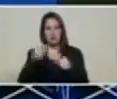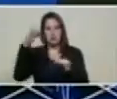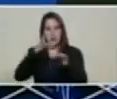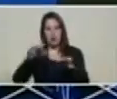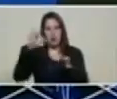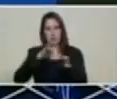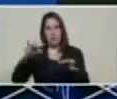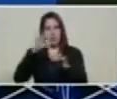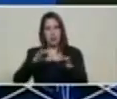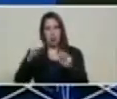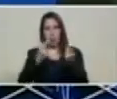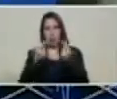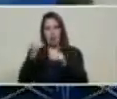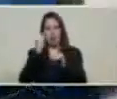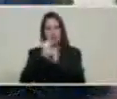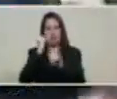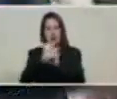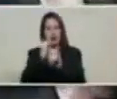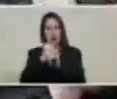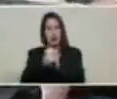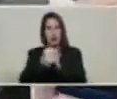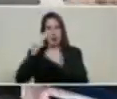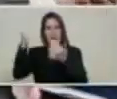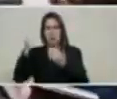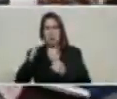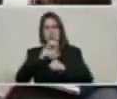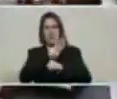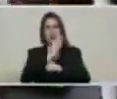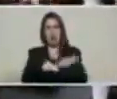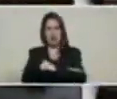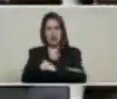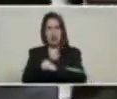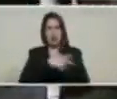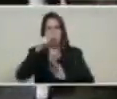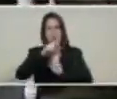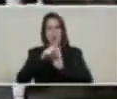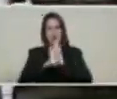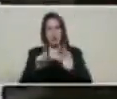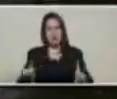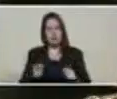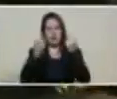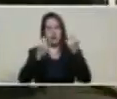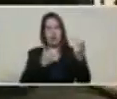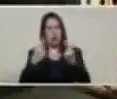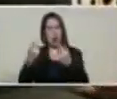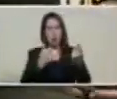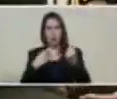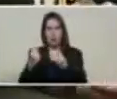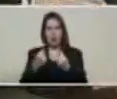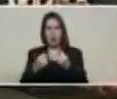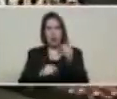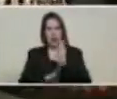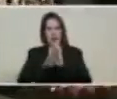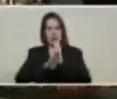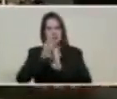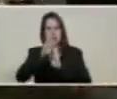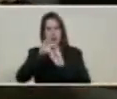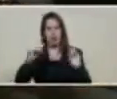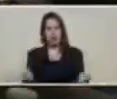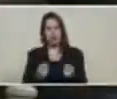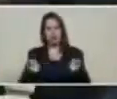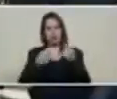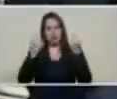petro. Para que vengas a fortalecer el programa de recuperación económica, crecimiento y